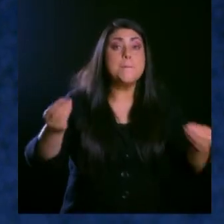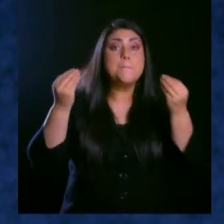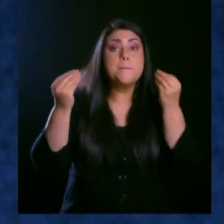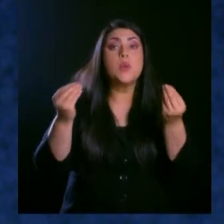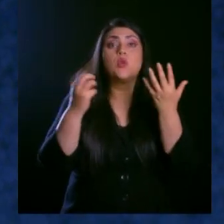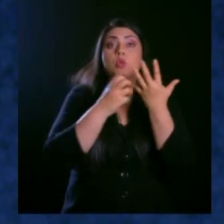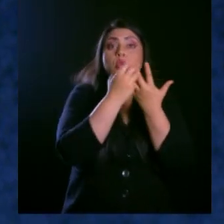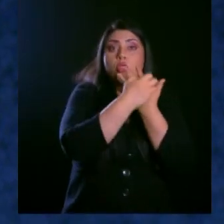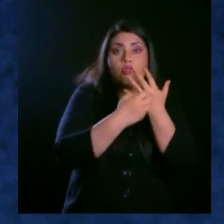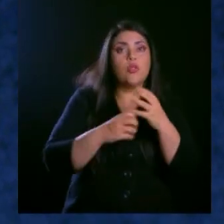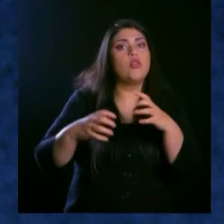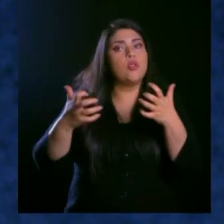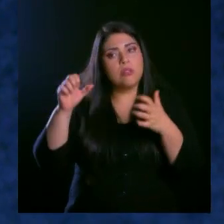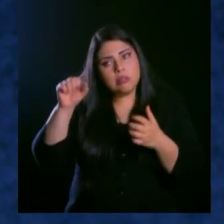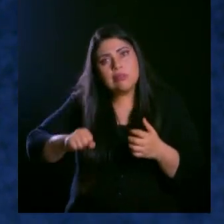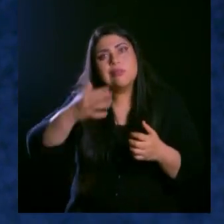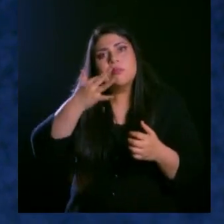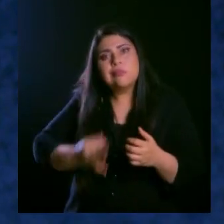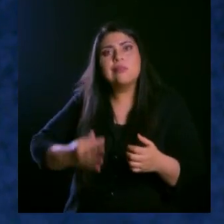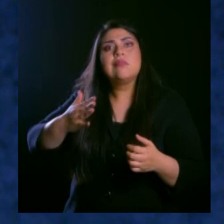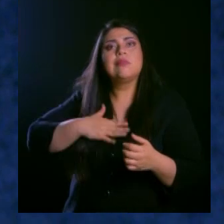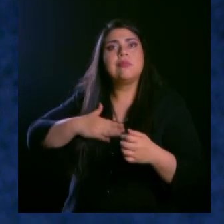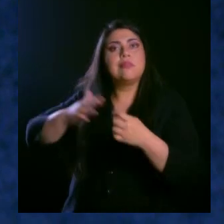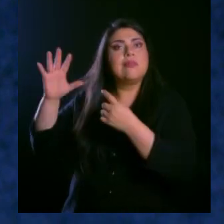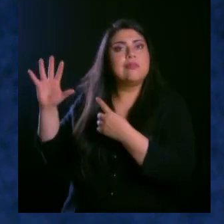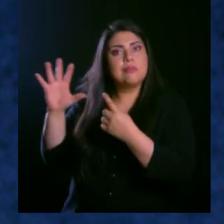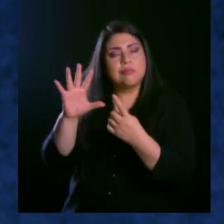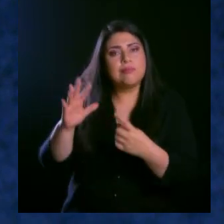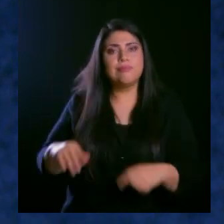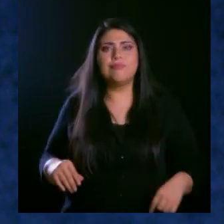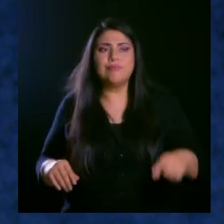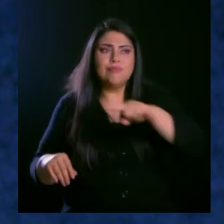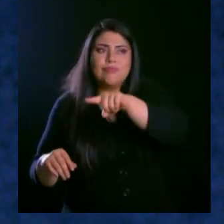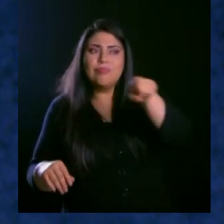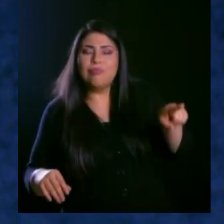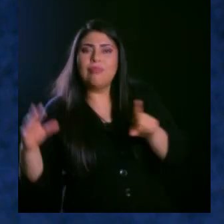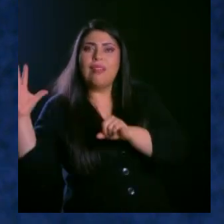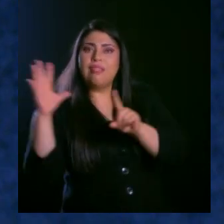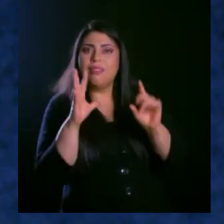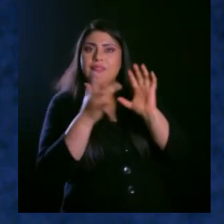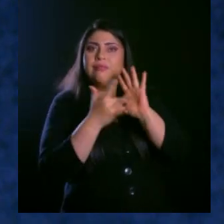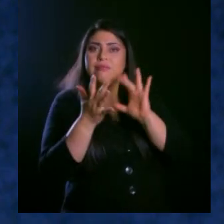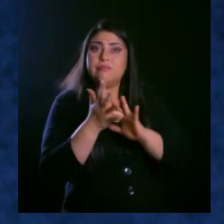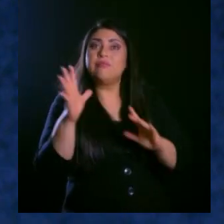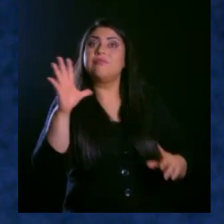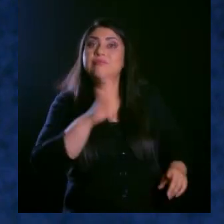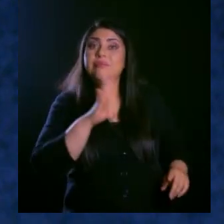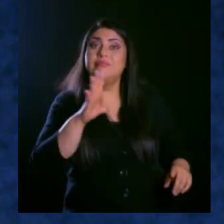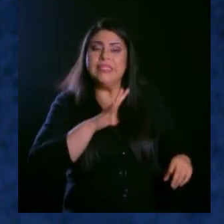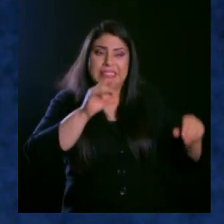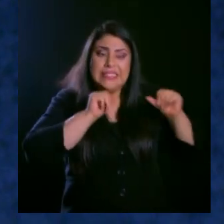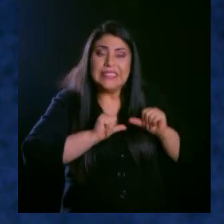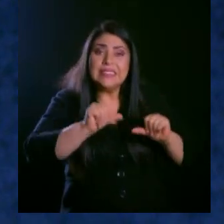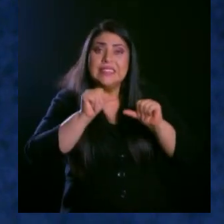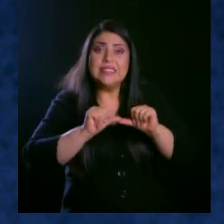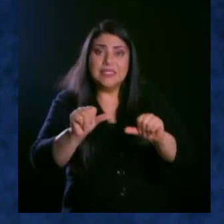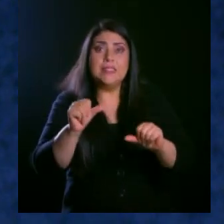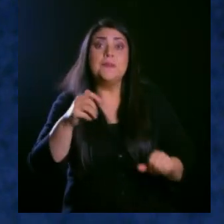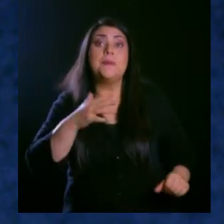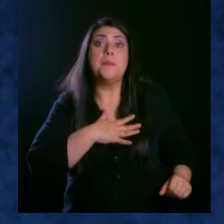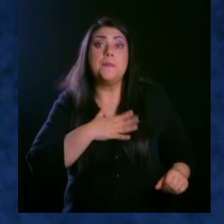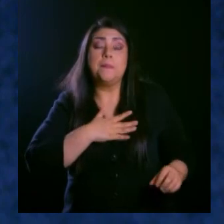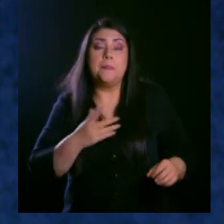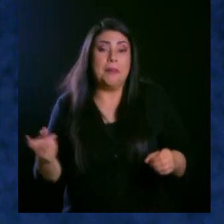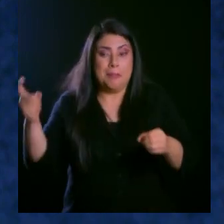Entonces, es interesante saber que para ser discípulo de Jesús yo debo permanecer, porque en mi permanencia